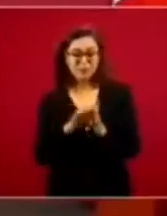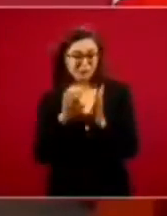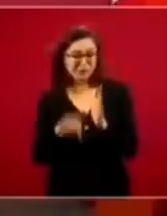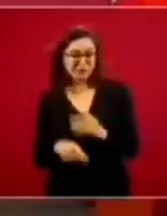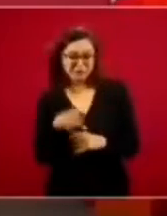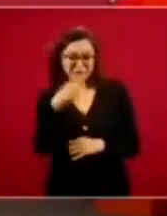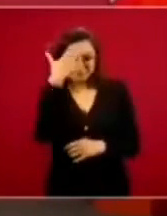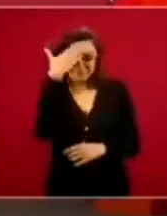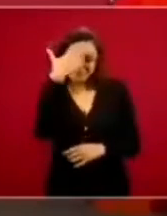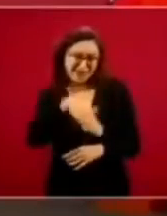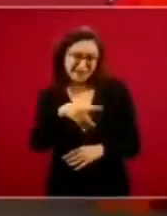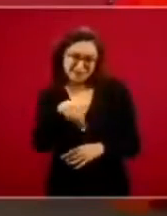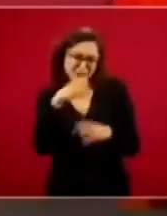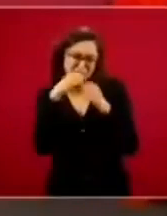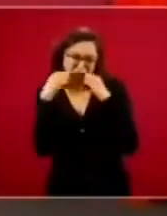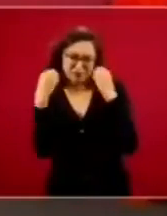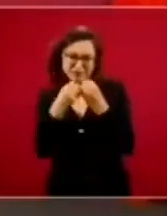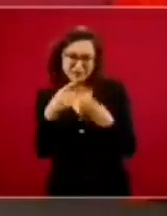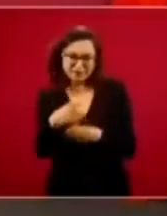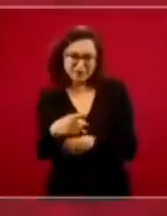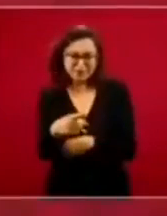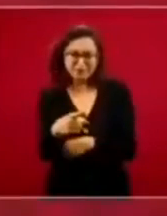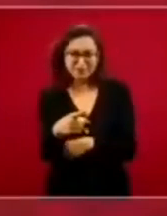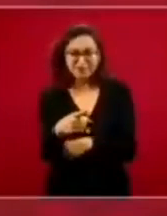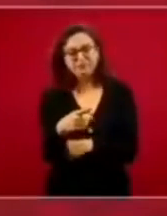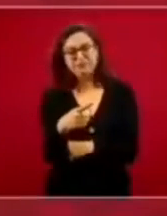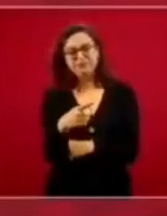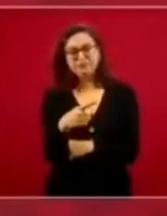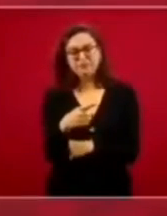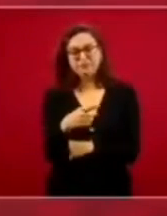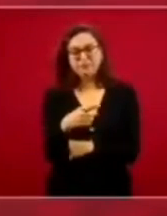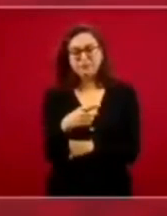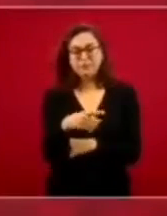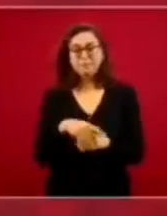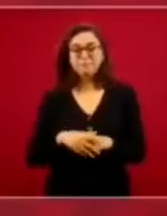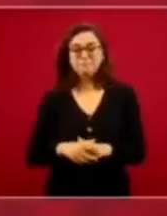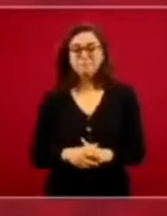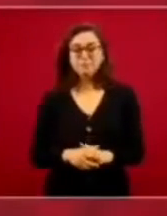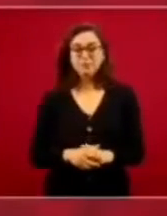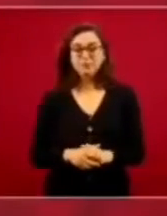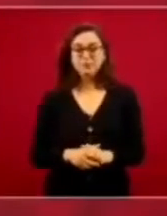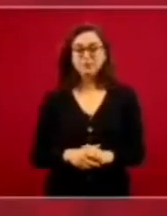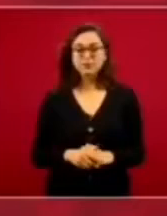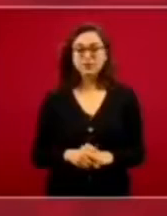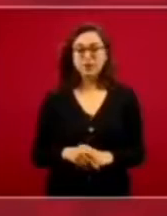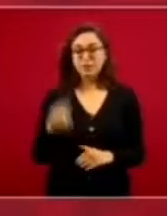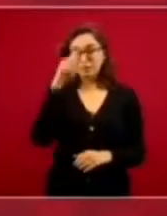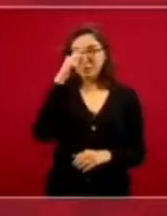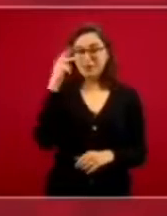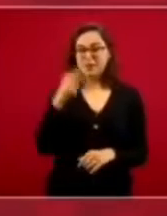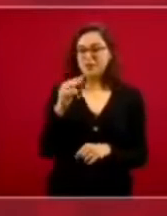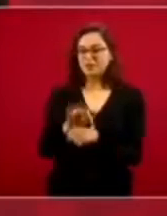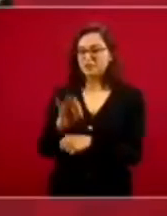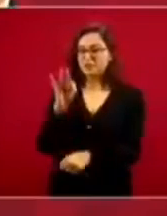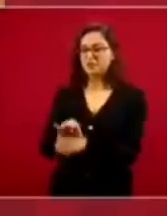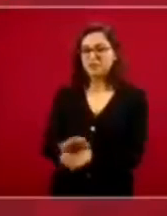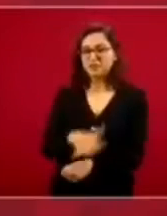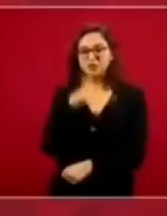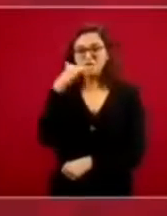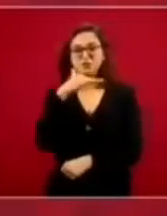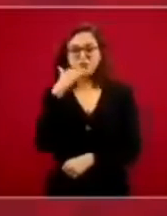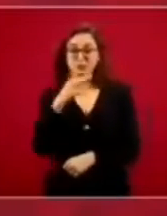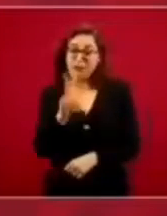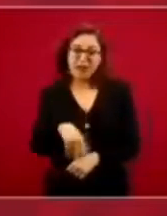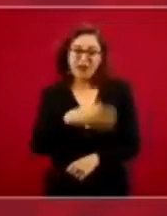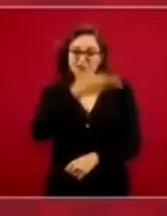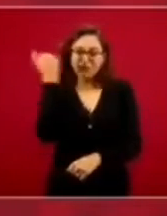a favor de la corrupción o no sé cómo se llama,